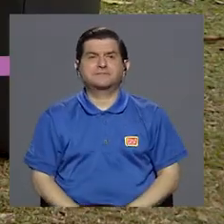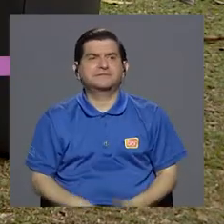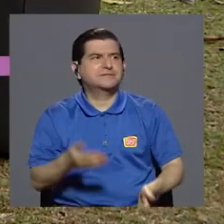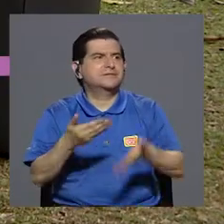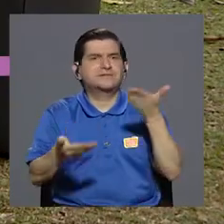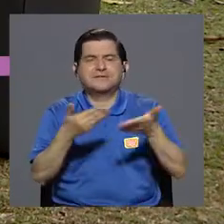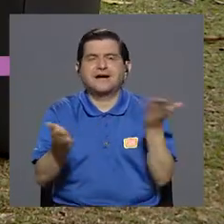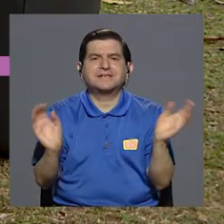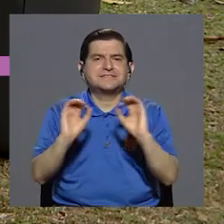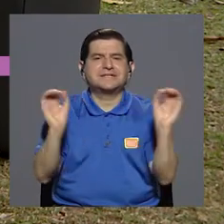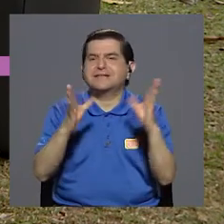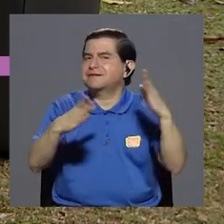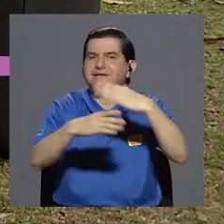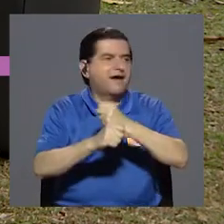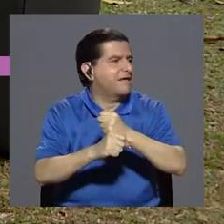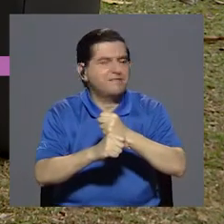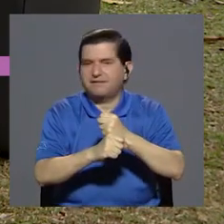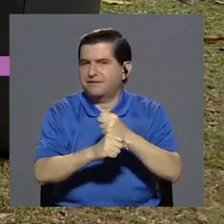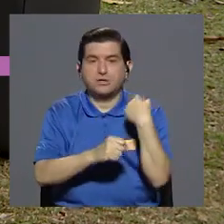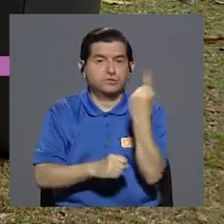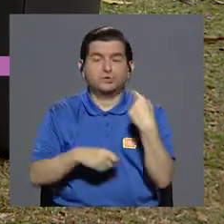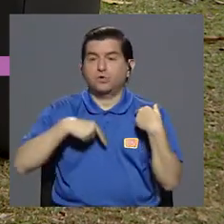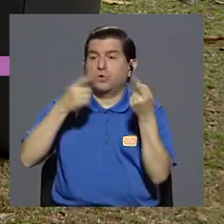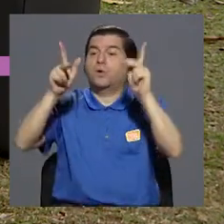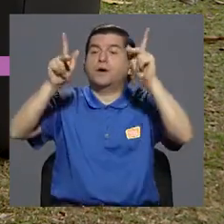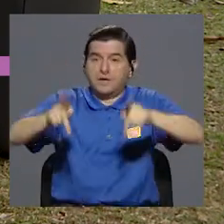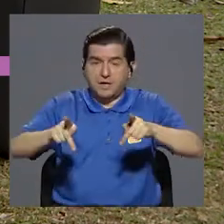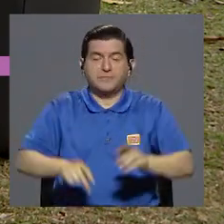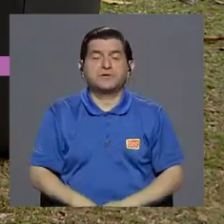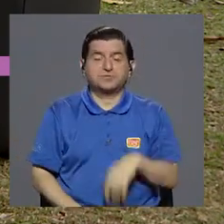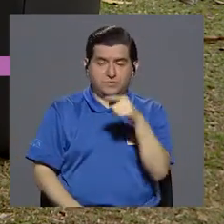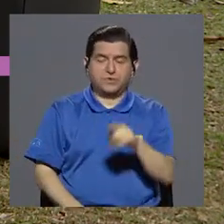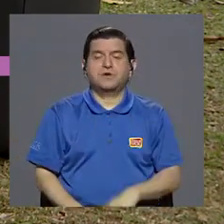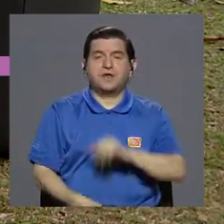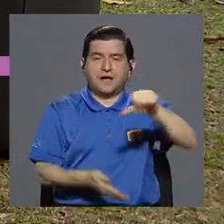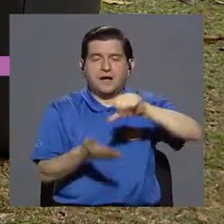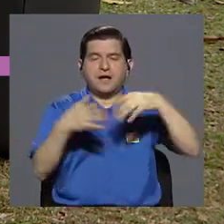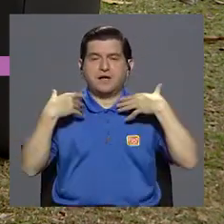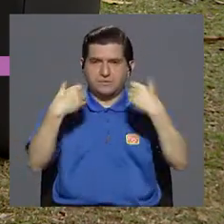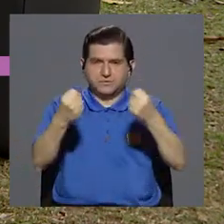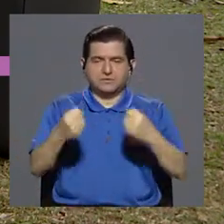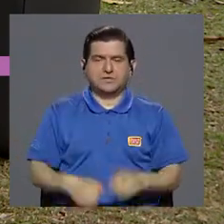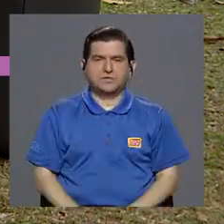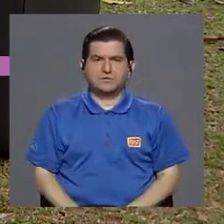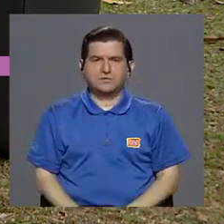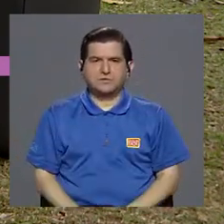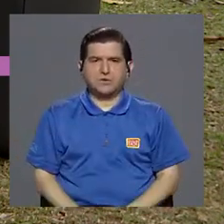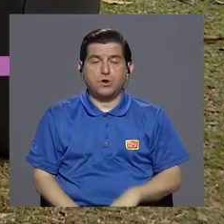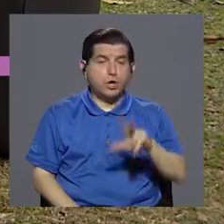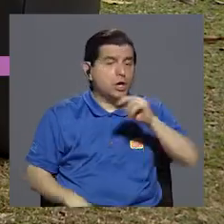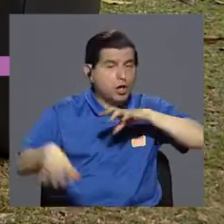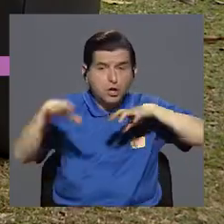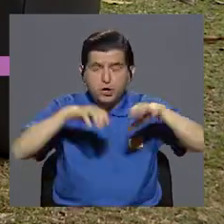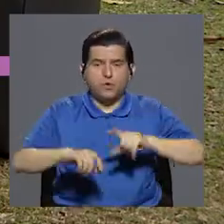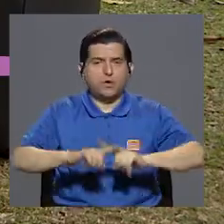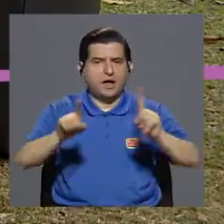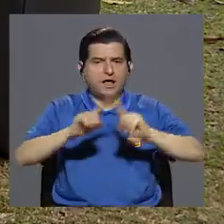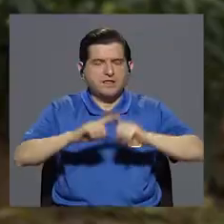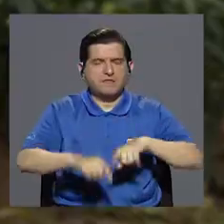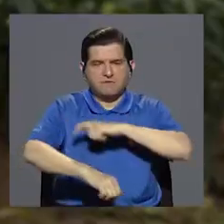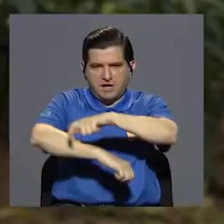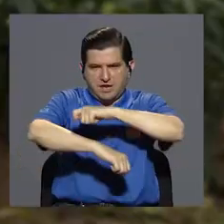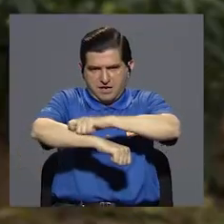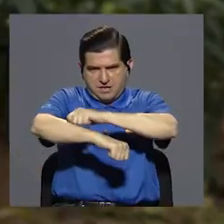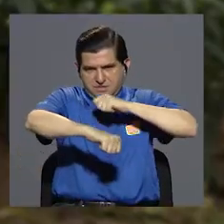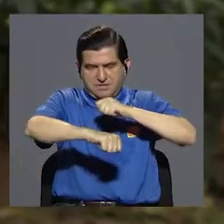prácticamente no hay que hacer nada excepto llevar a la persona al centro de salud más cercano. Inmovilizar, que es diferente a hacer el torniquete.